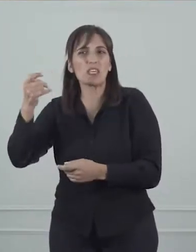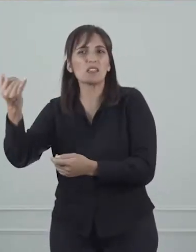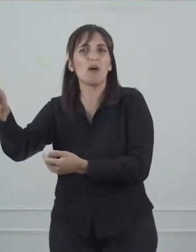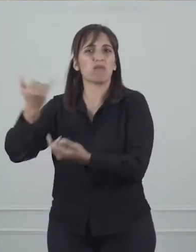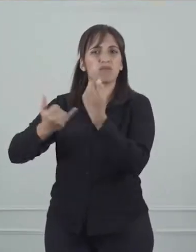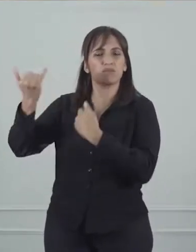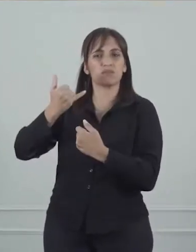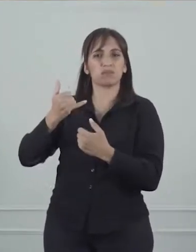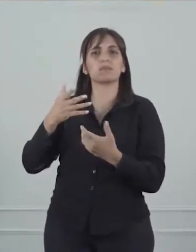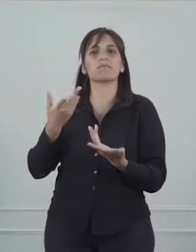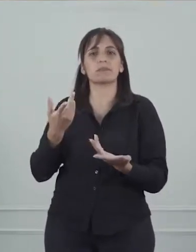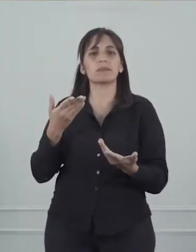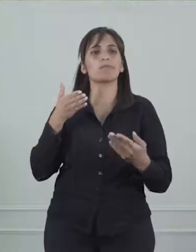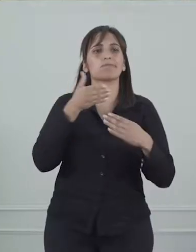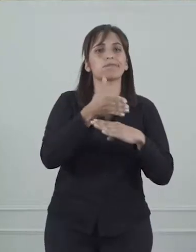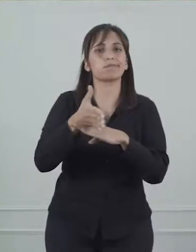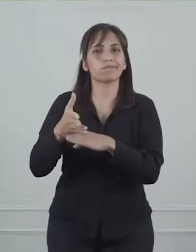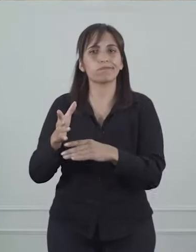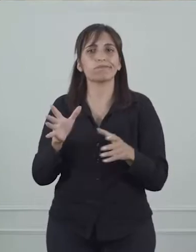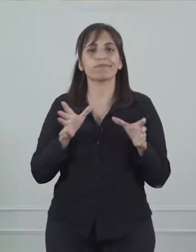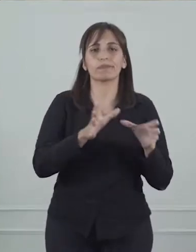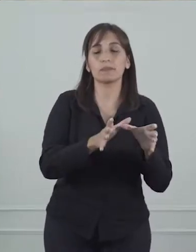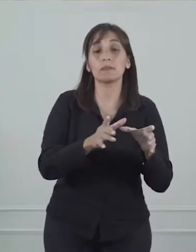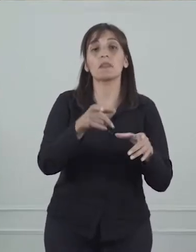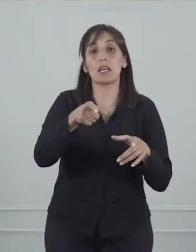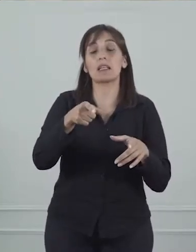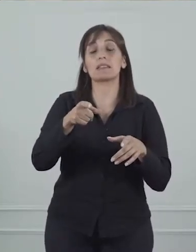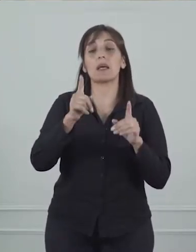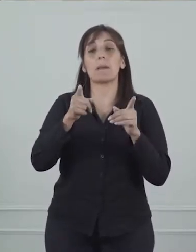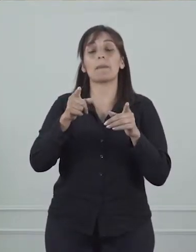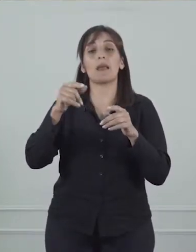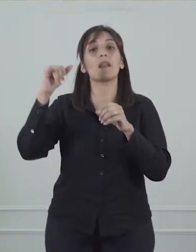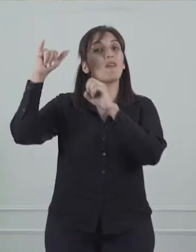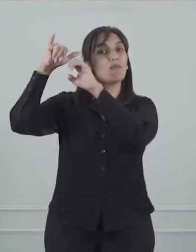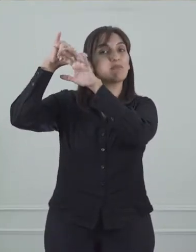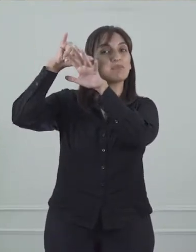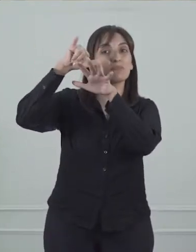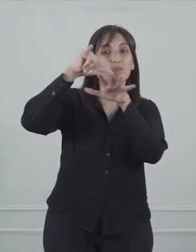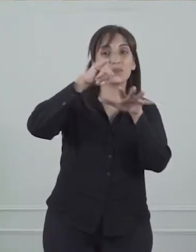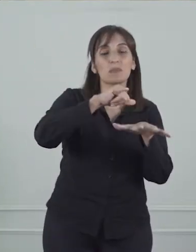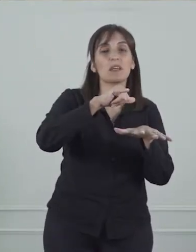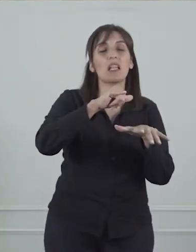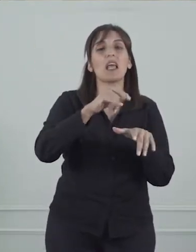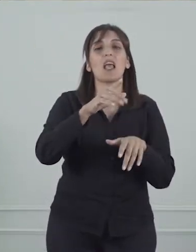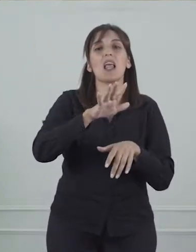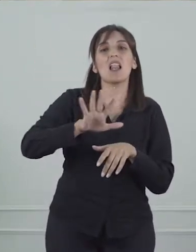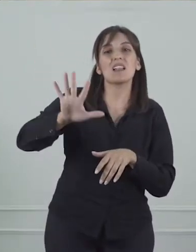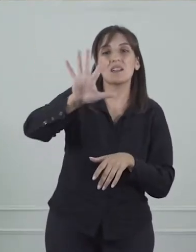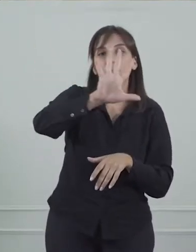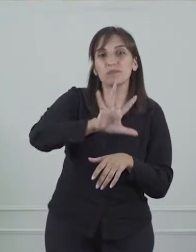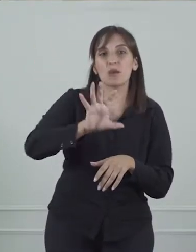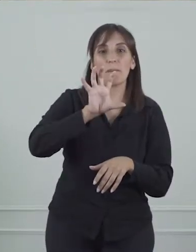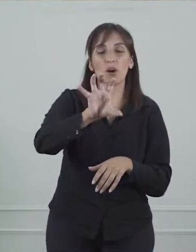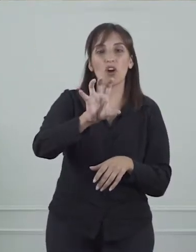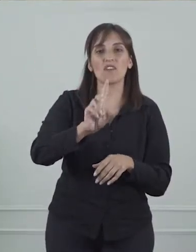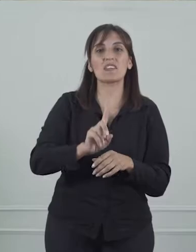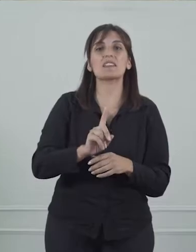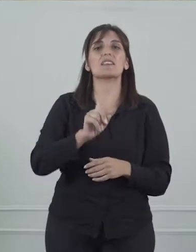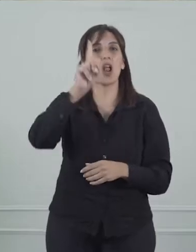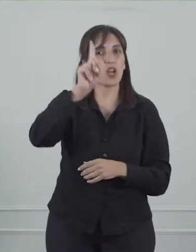23 bloqueos se realizaron. Además, se hizo una fumigación aérea en toda la zona este y norte,